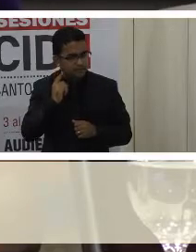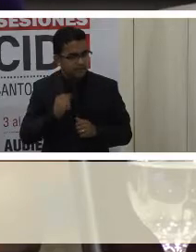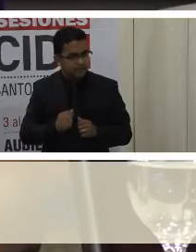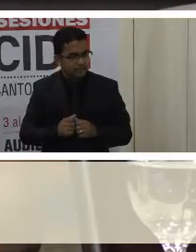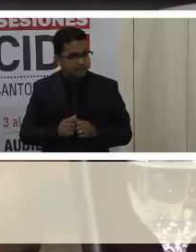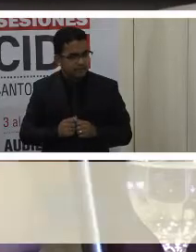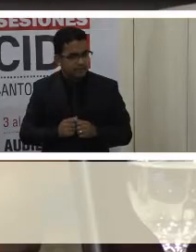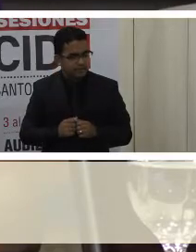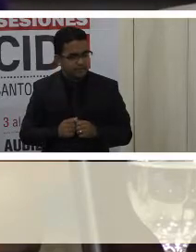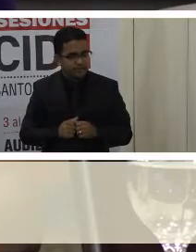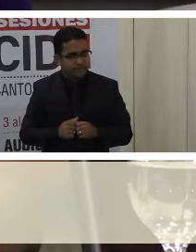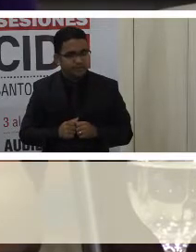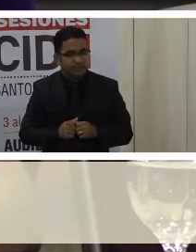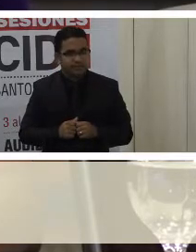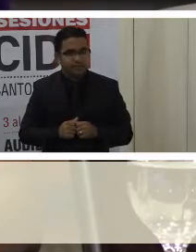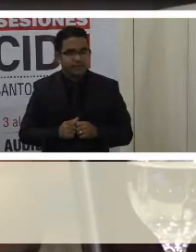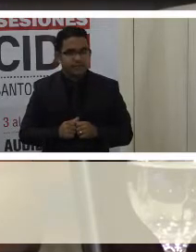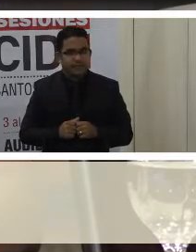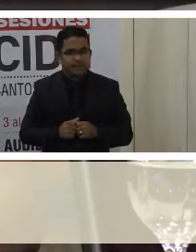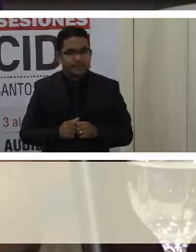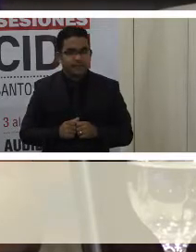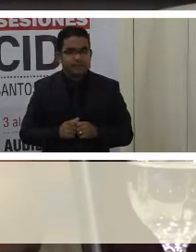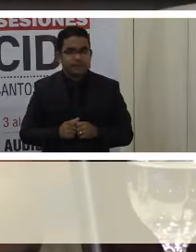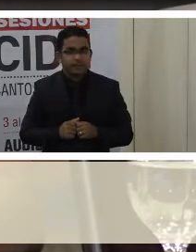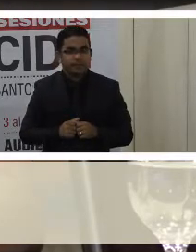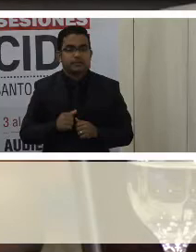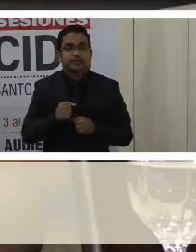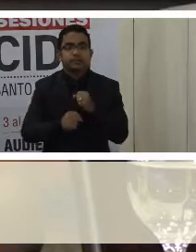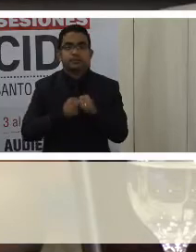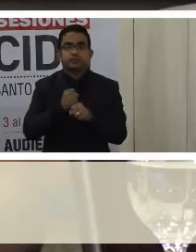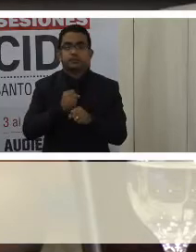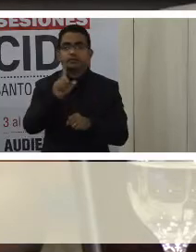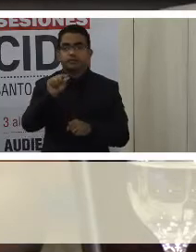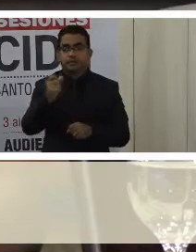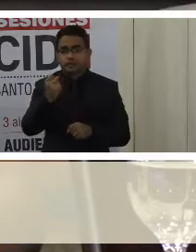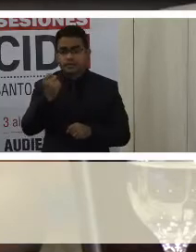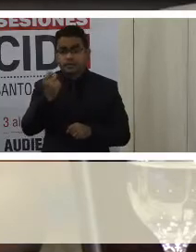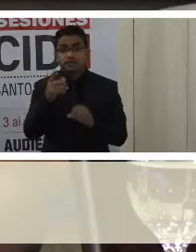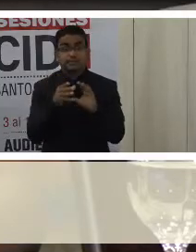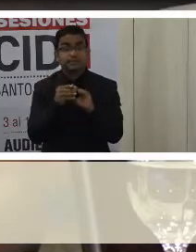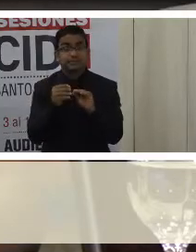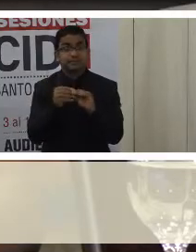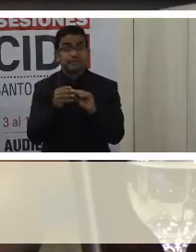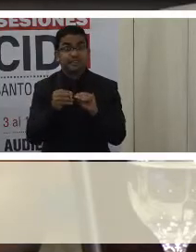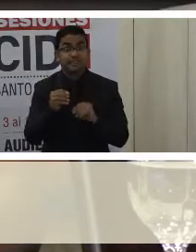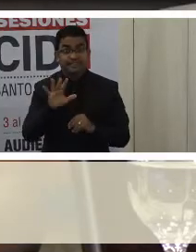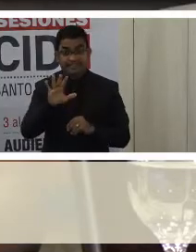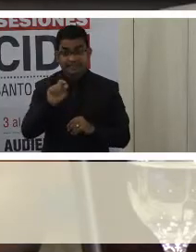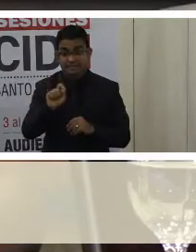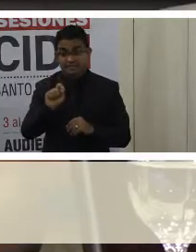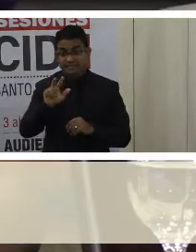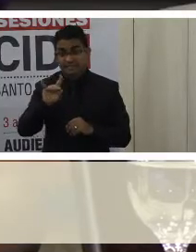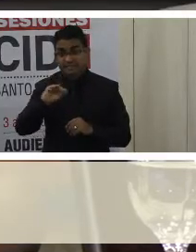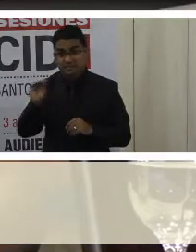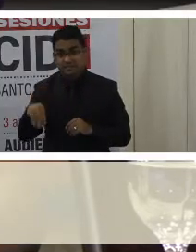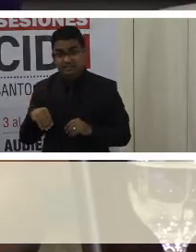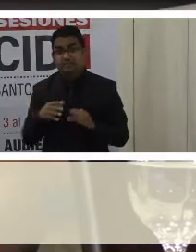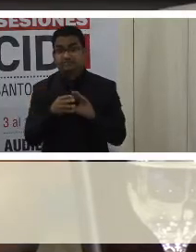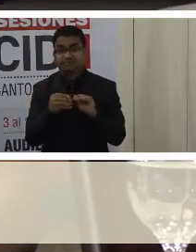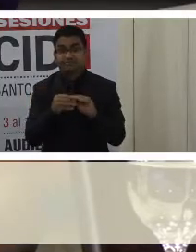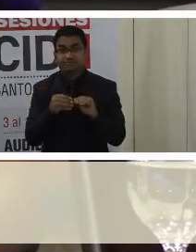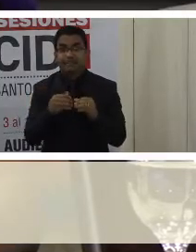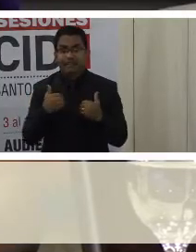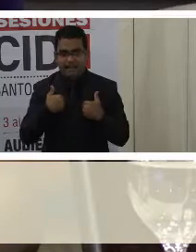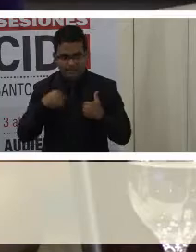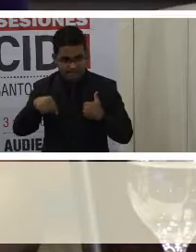al Censo de Población y Vivienda del 2011, y que indica que el 5,38% de las personas declaró tener al